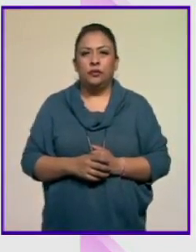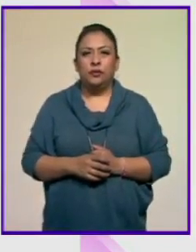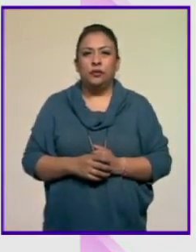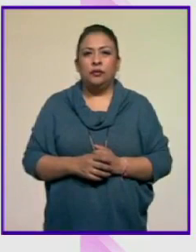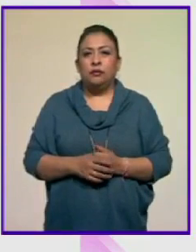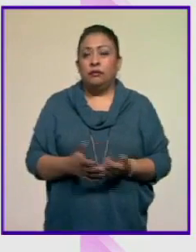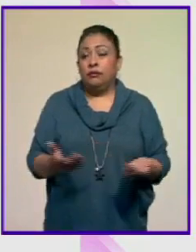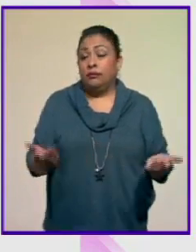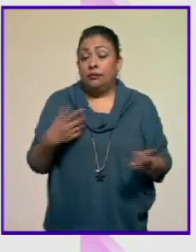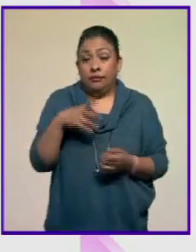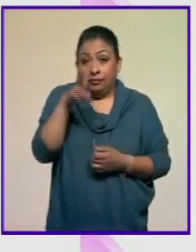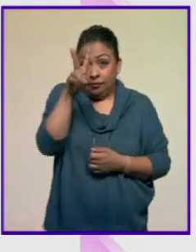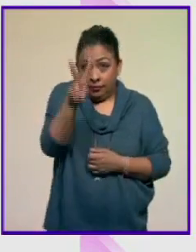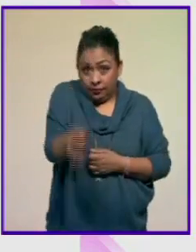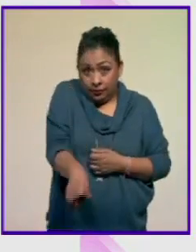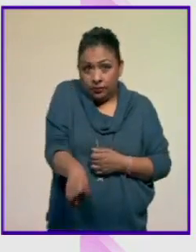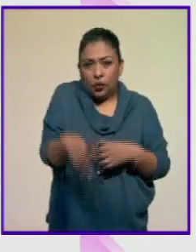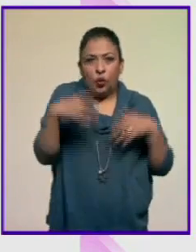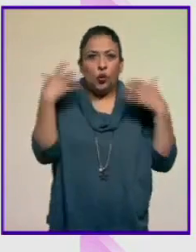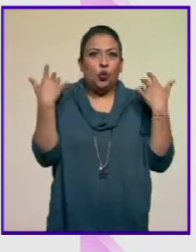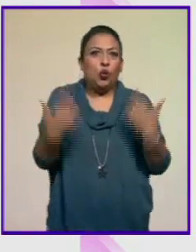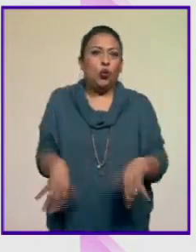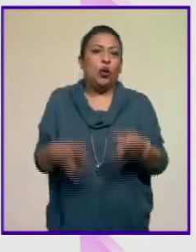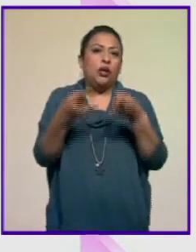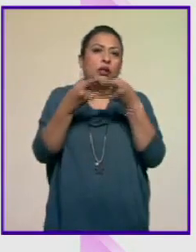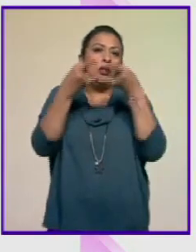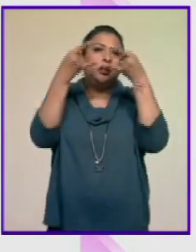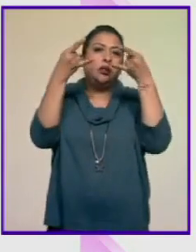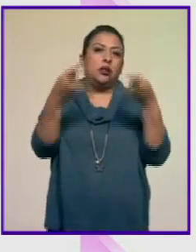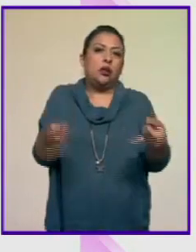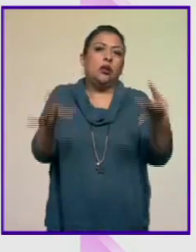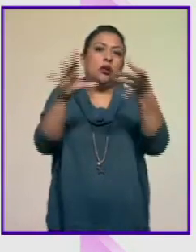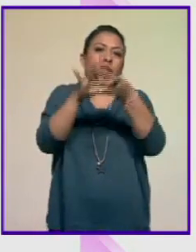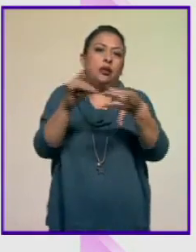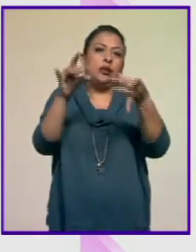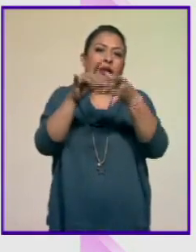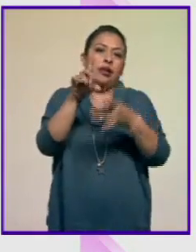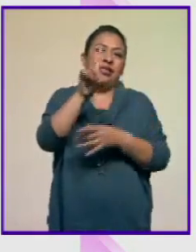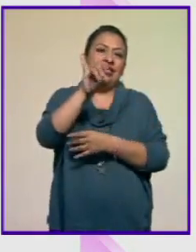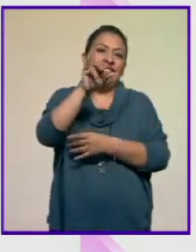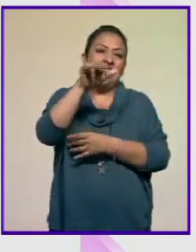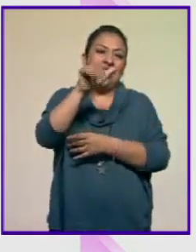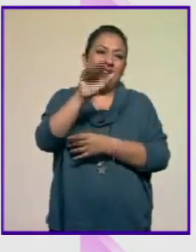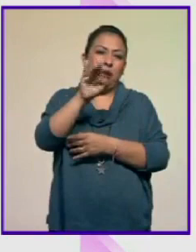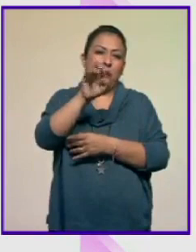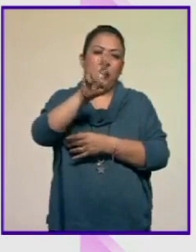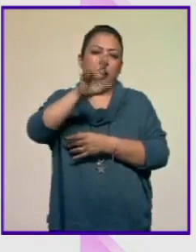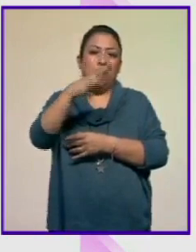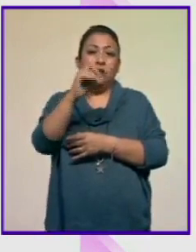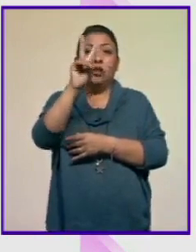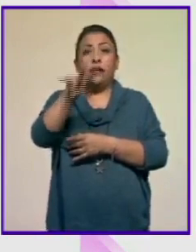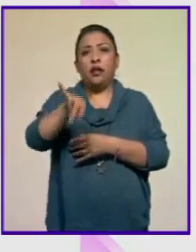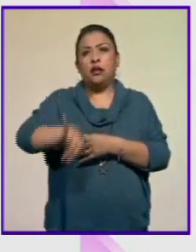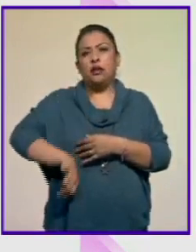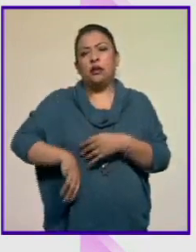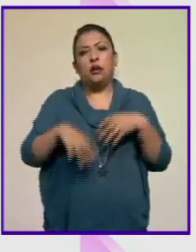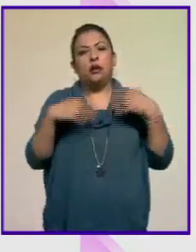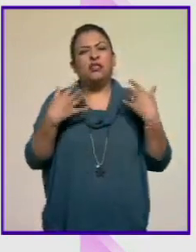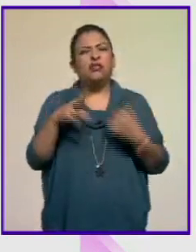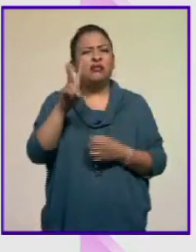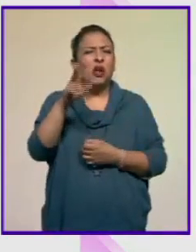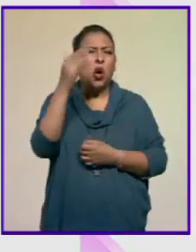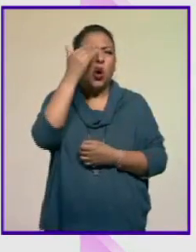La verdad, historias las que narró Diana Bracho, qué interesante, qué momento tan